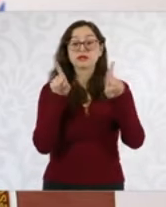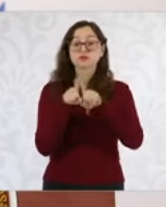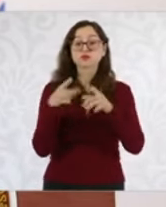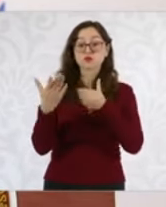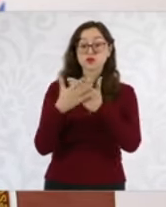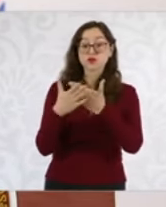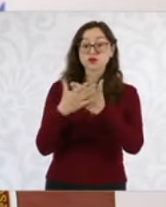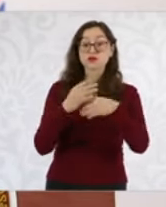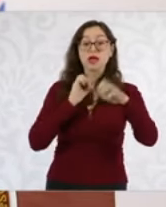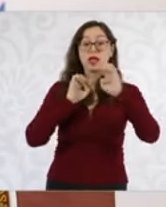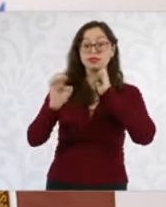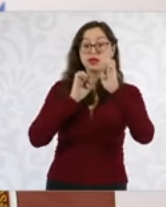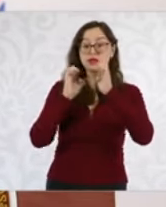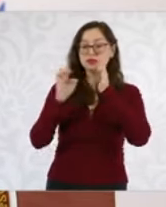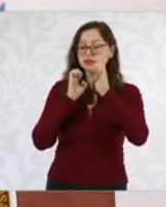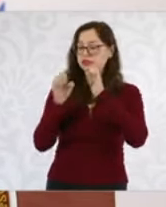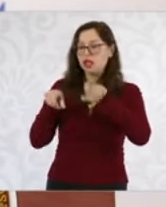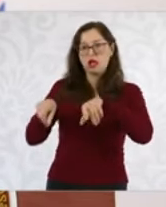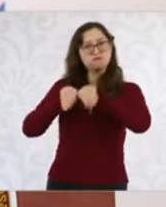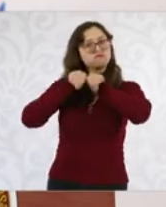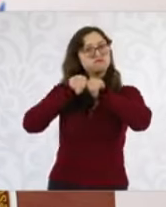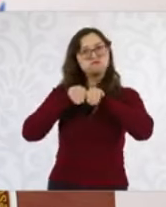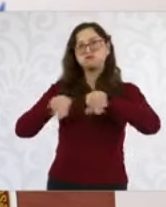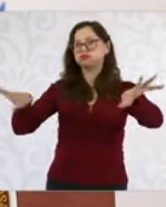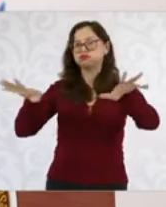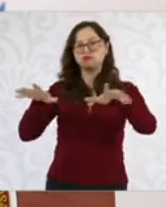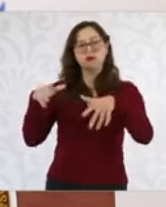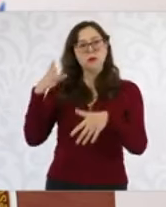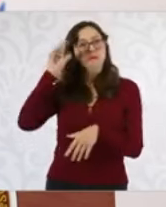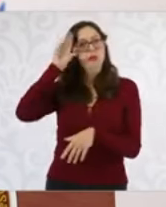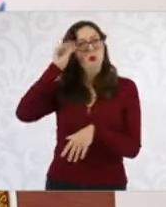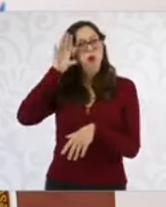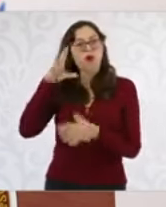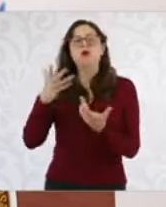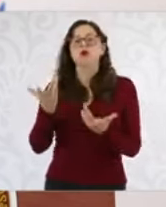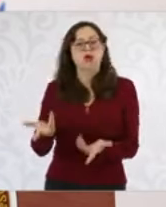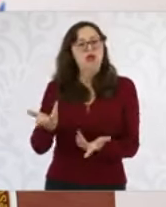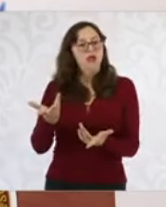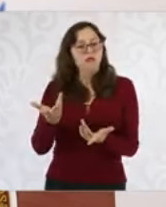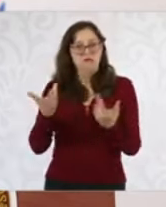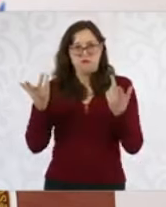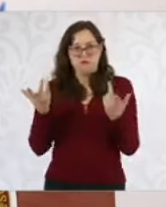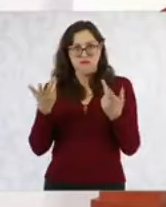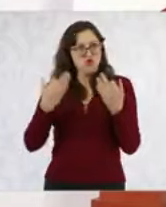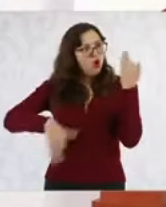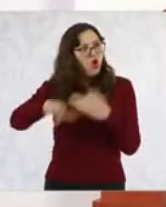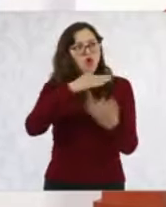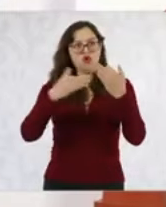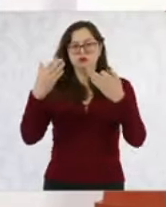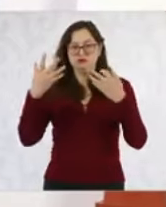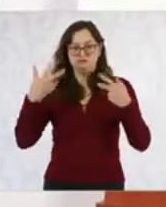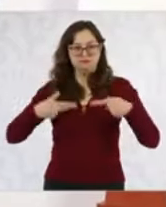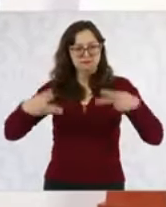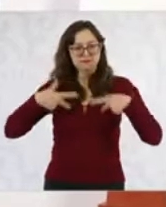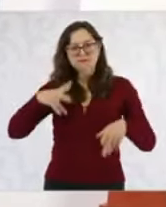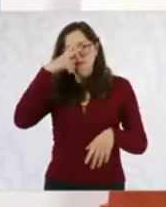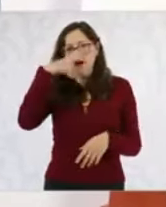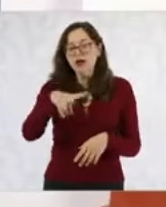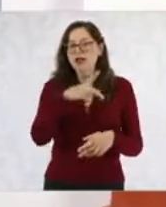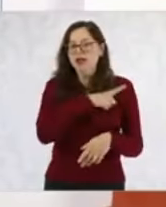de redes sociales, las entrevistas. Y a todas y a todos nos corresponde promover la